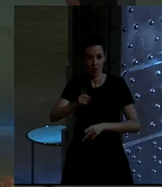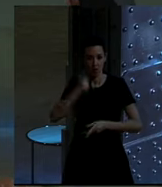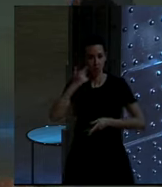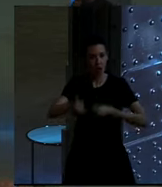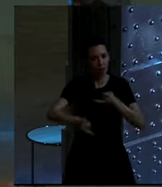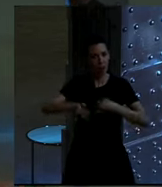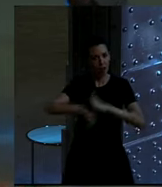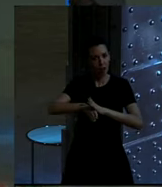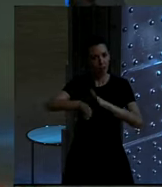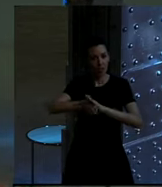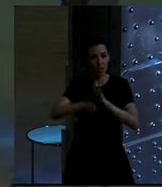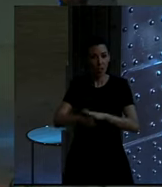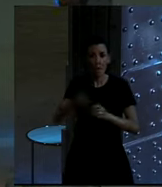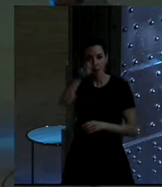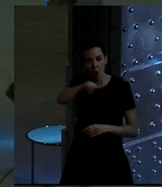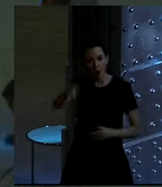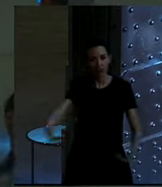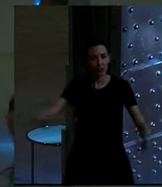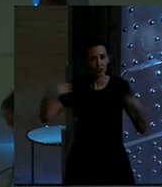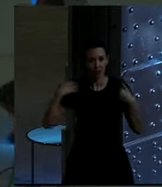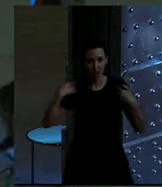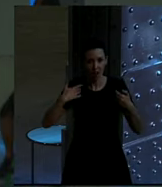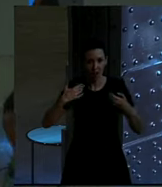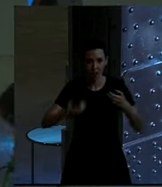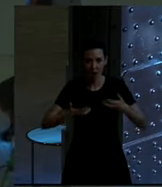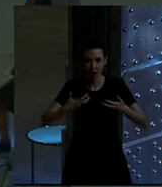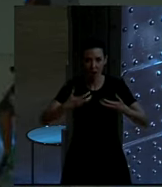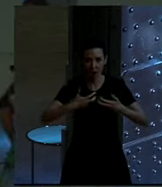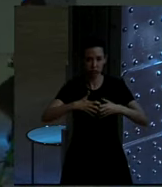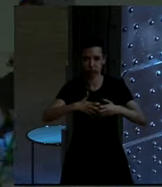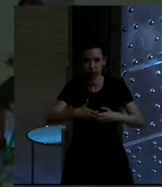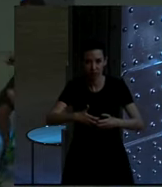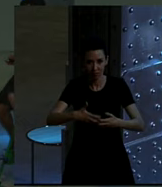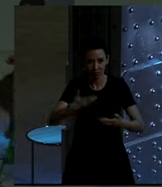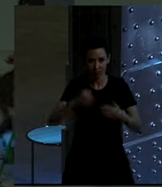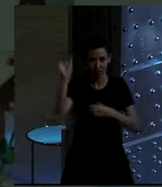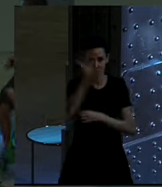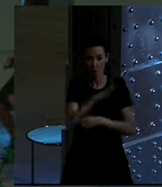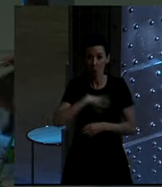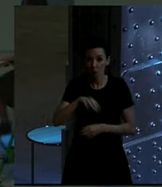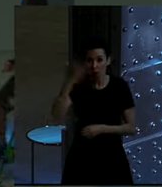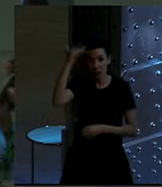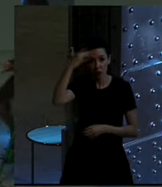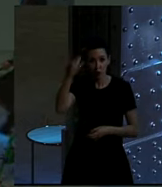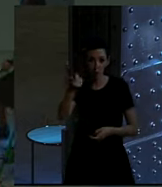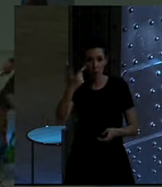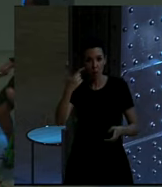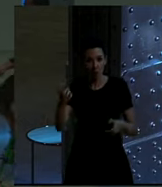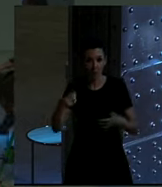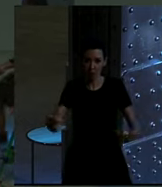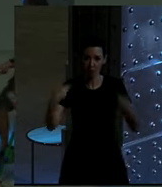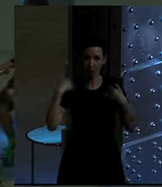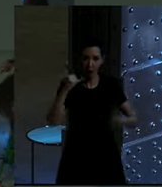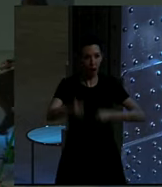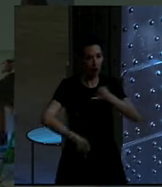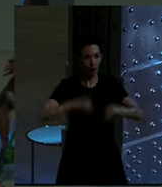interrupción, pero es la gente quien genera esa energía que igual les hará muchísimo más ilusión, que ser ellos un poco los proyeccionistas.